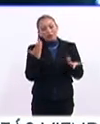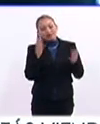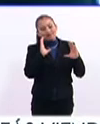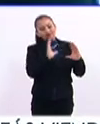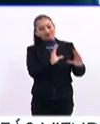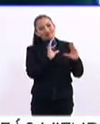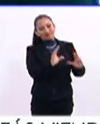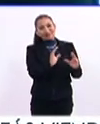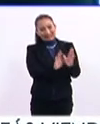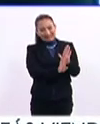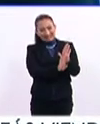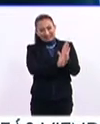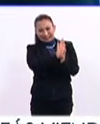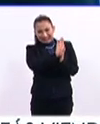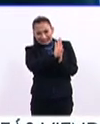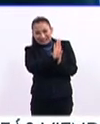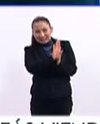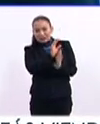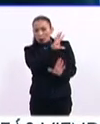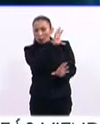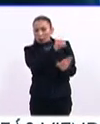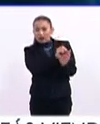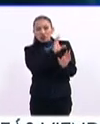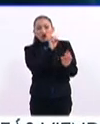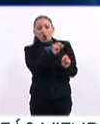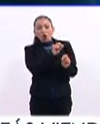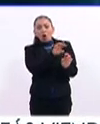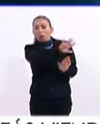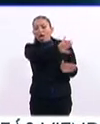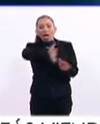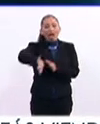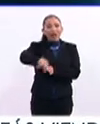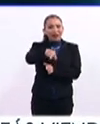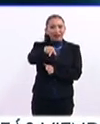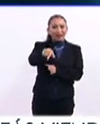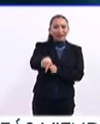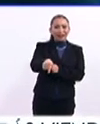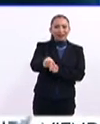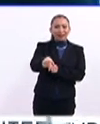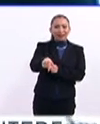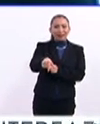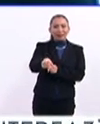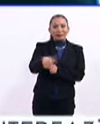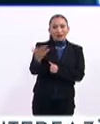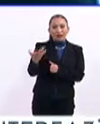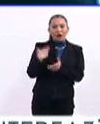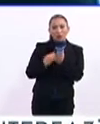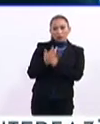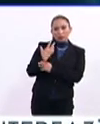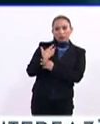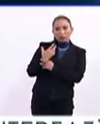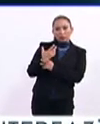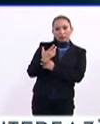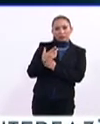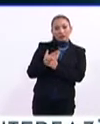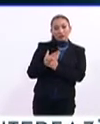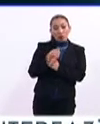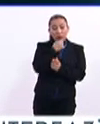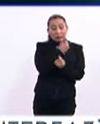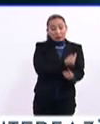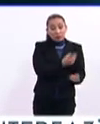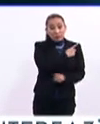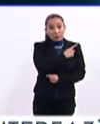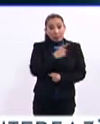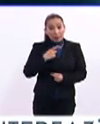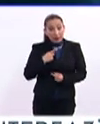completo y que no quede de lado lo que es la parte de la actualidad tecnológica. Los niños